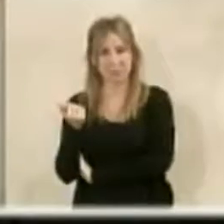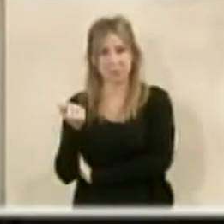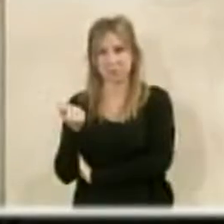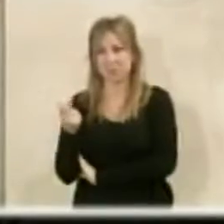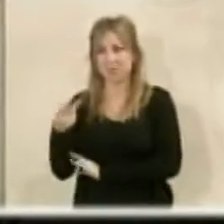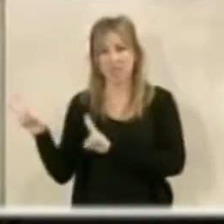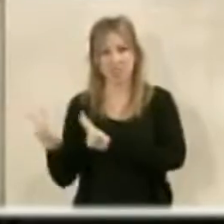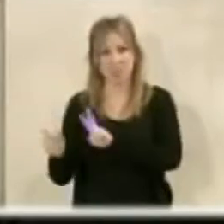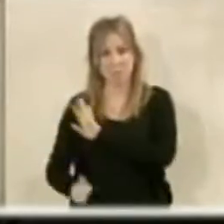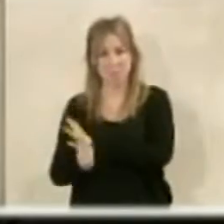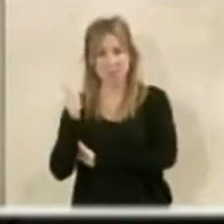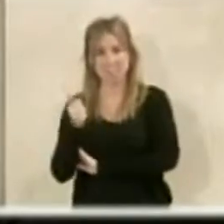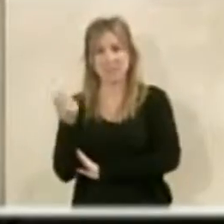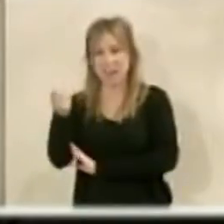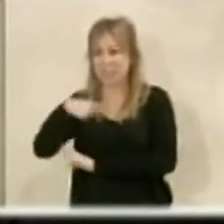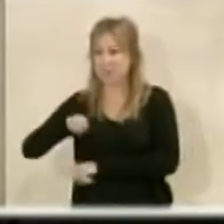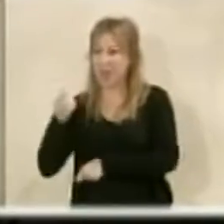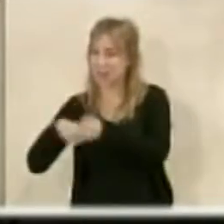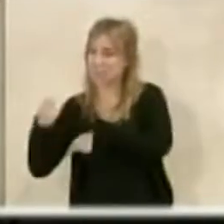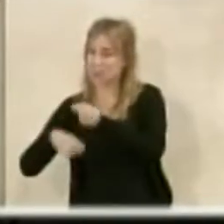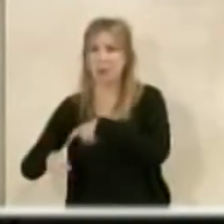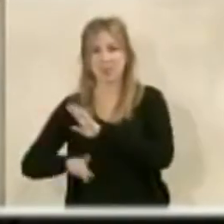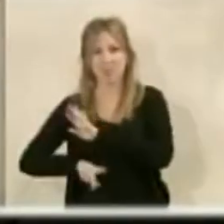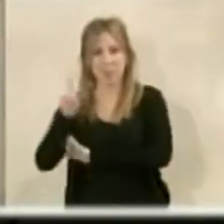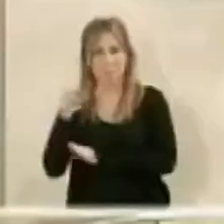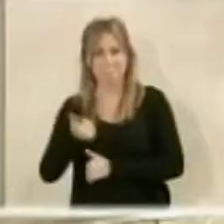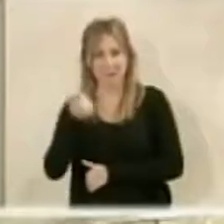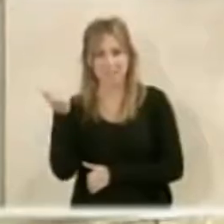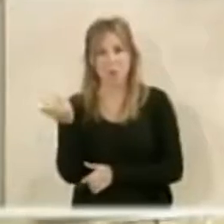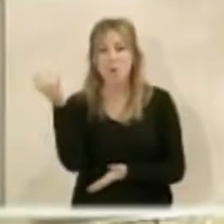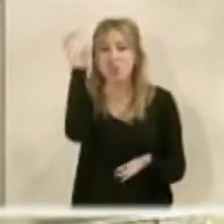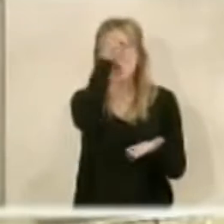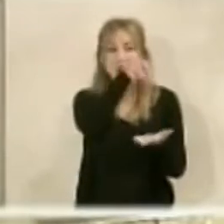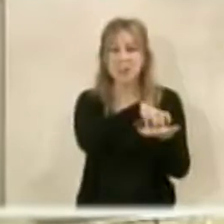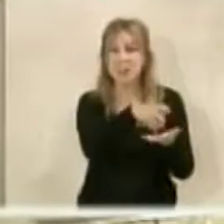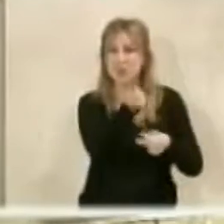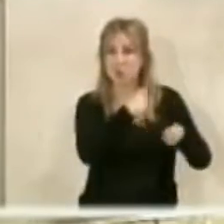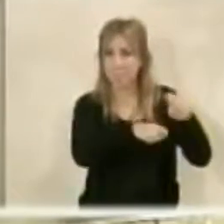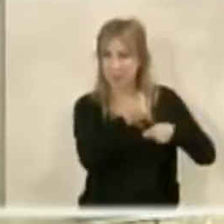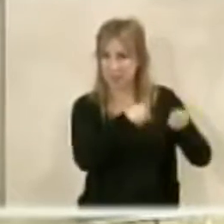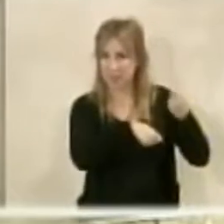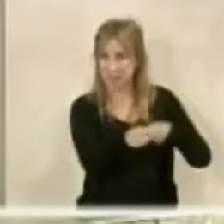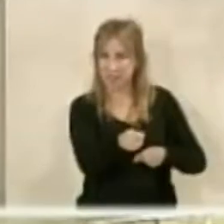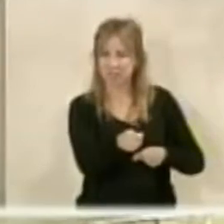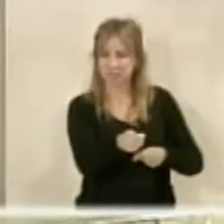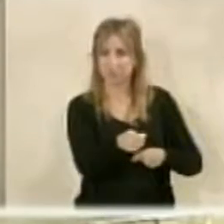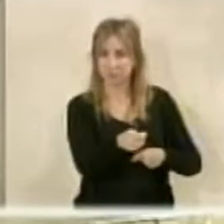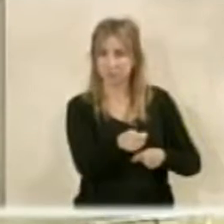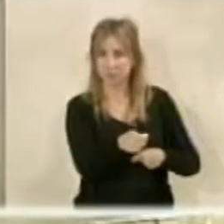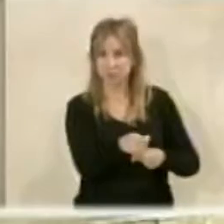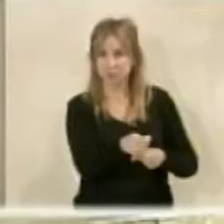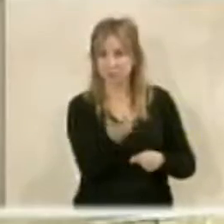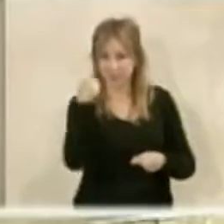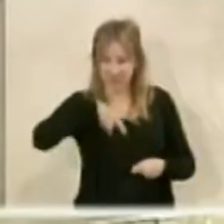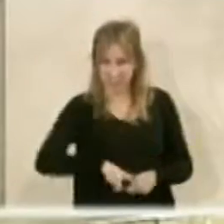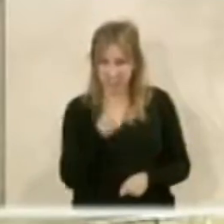es decir, hay mucha más actividad comercial. Cuando se monta otro centro comercial hay muchas más posibilidades, como no